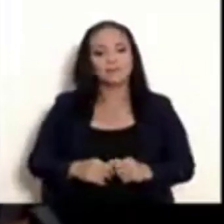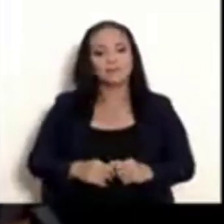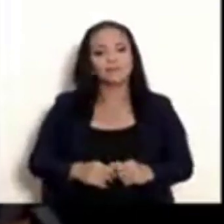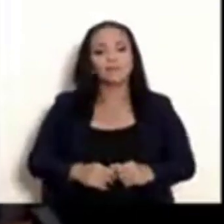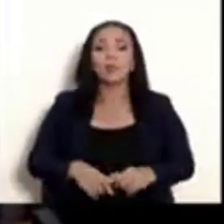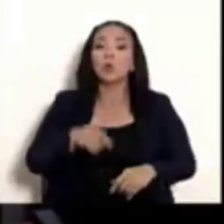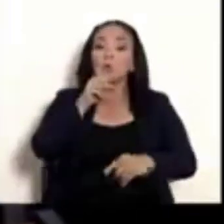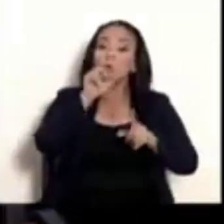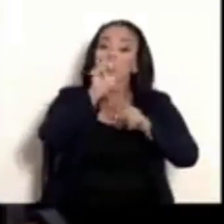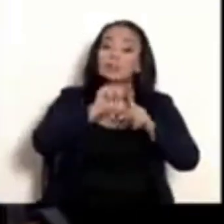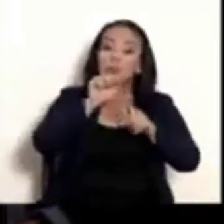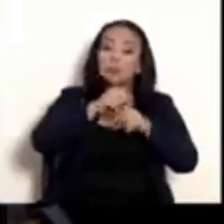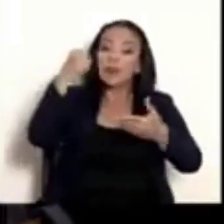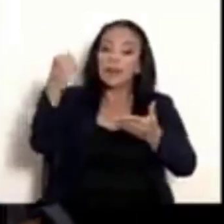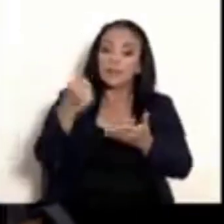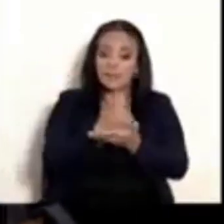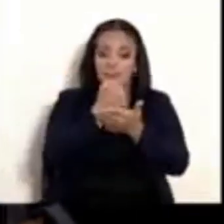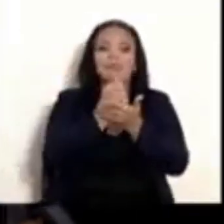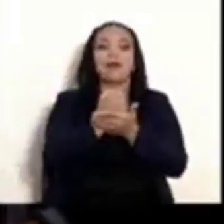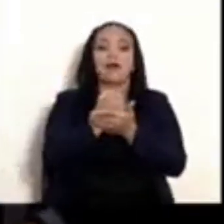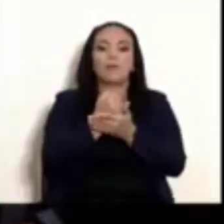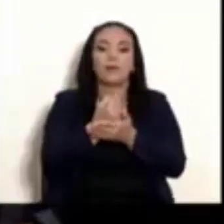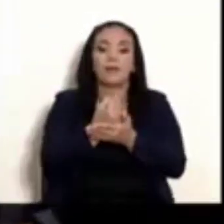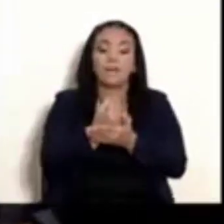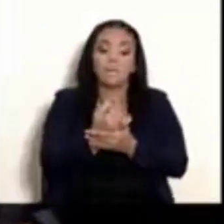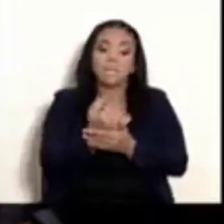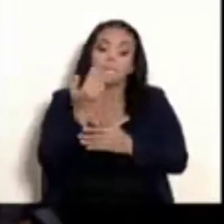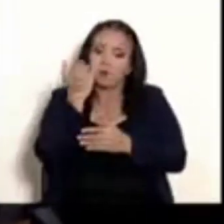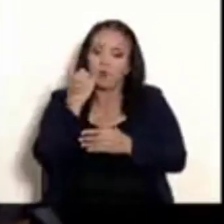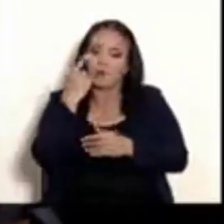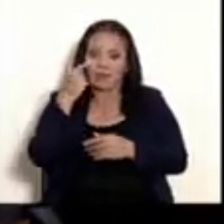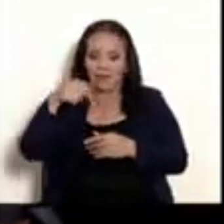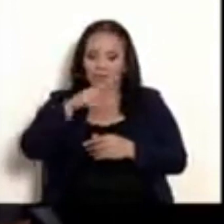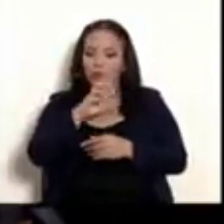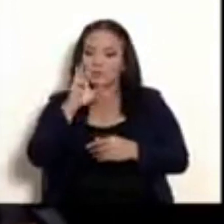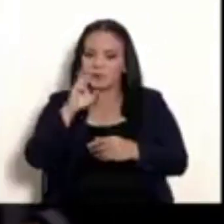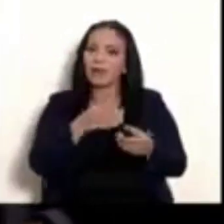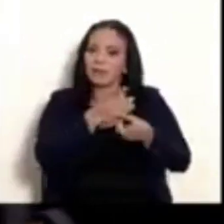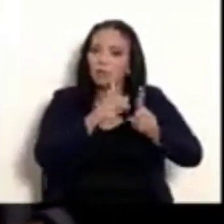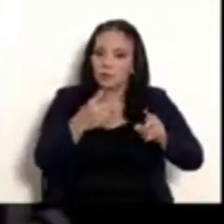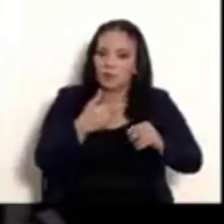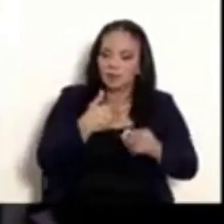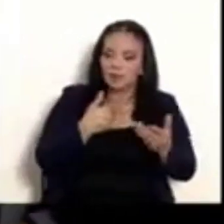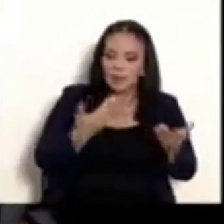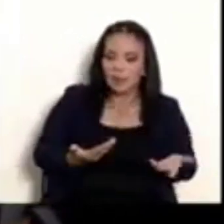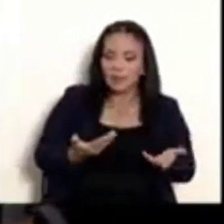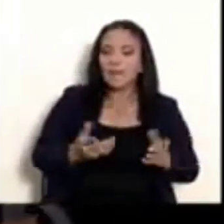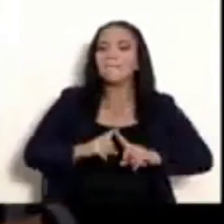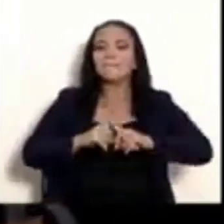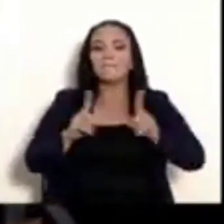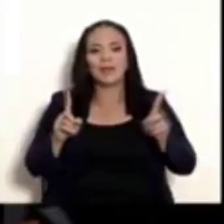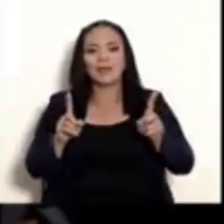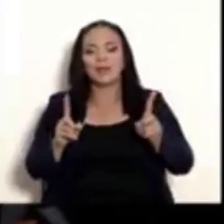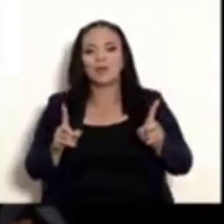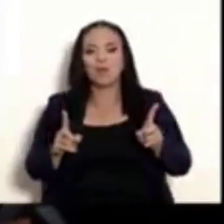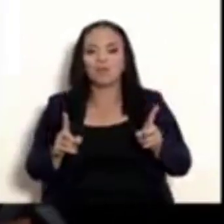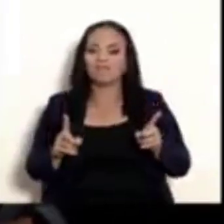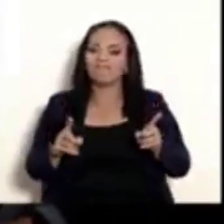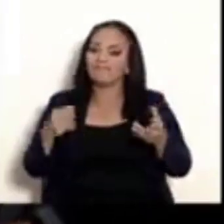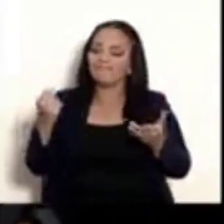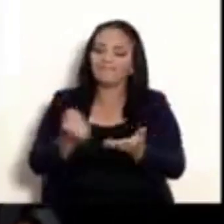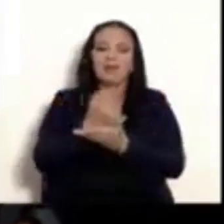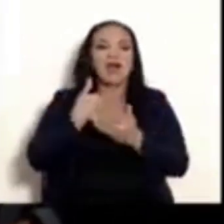lamentable que una democracia consolidada como es Costa Rica es el que sufrimos del embate de bandas